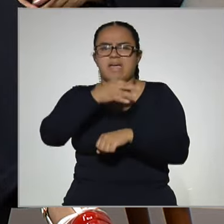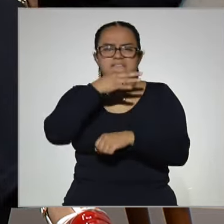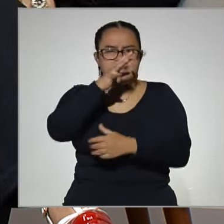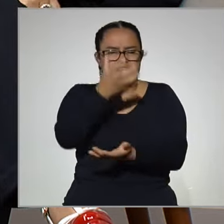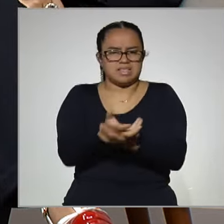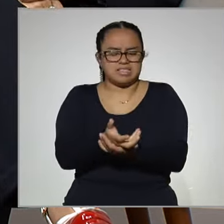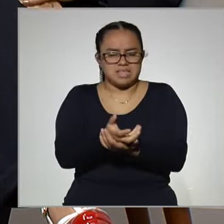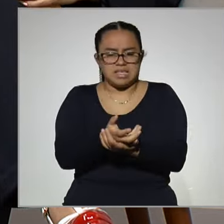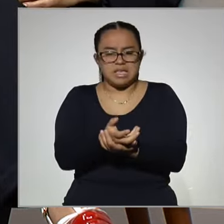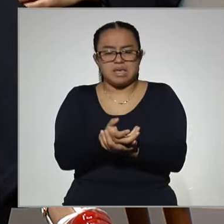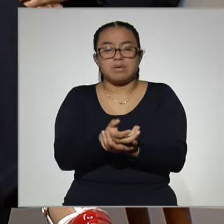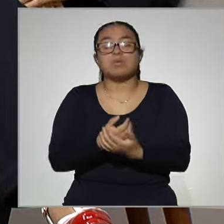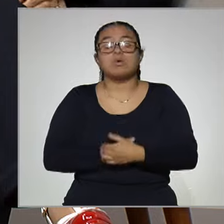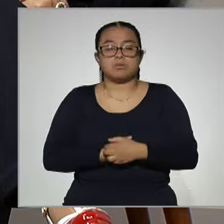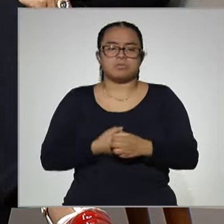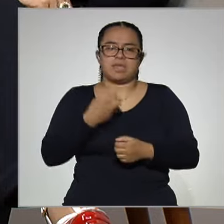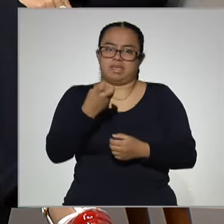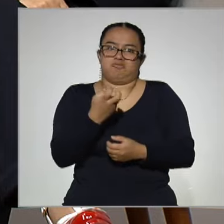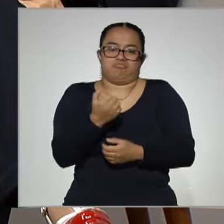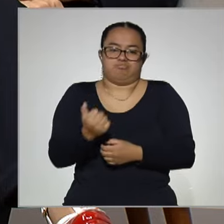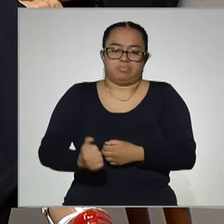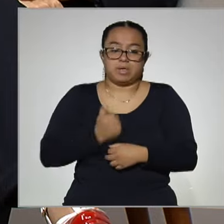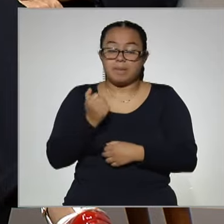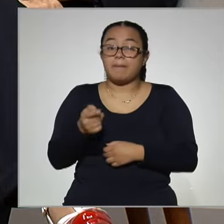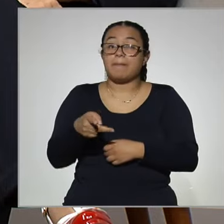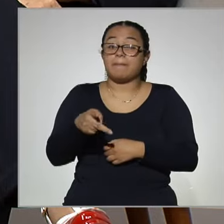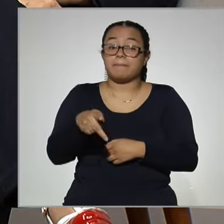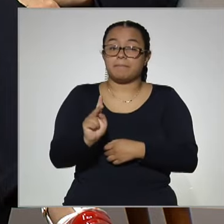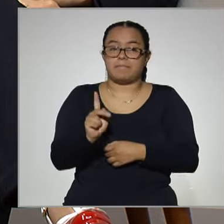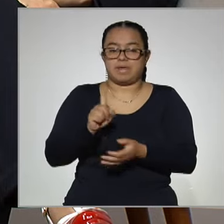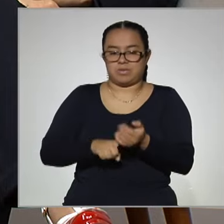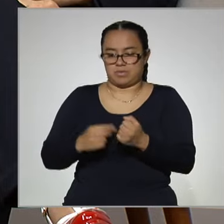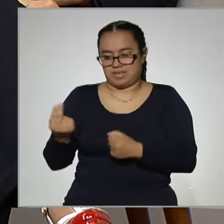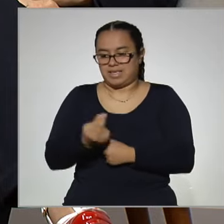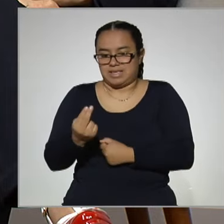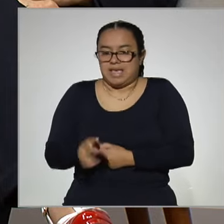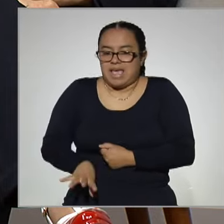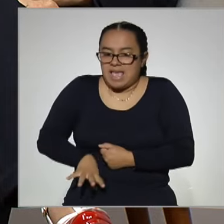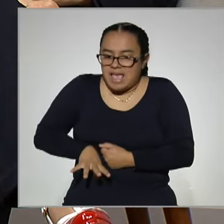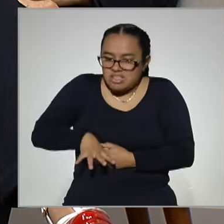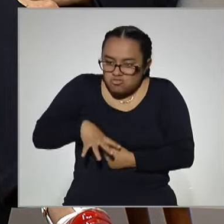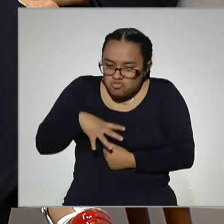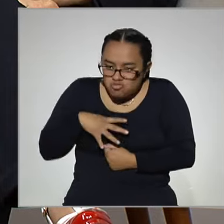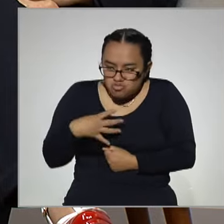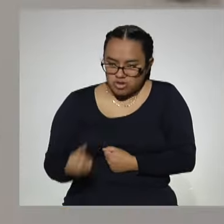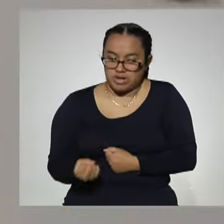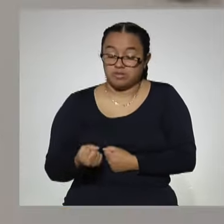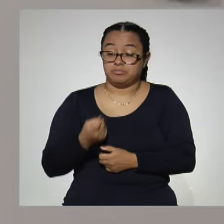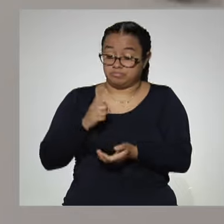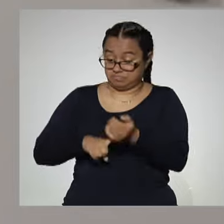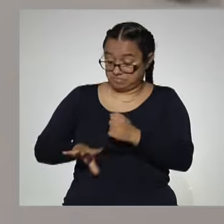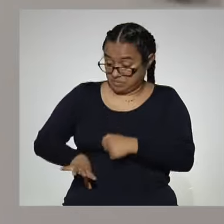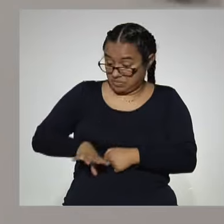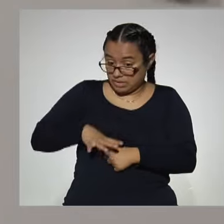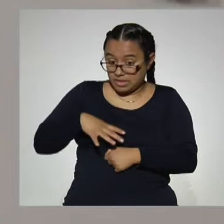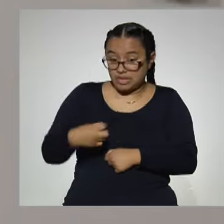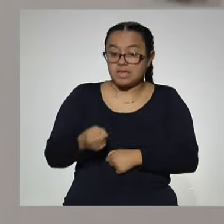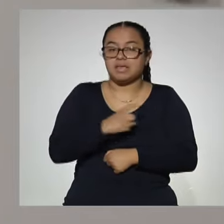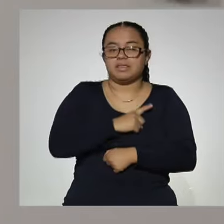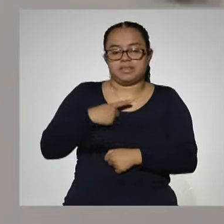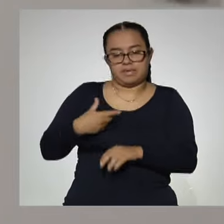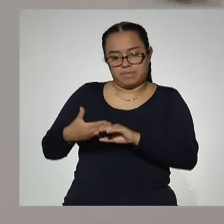eso es muy bueno, pero no implica que no va a requerir un esfuerzo, Lupita. Entonces, este esfuerzo sí hay que